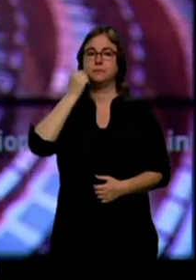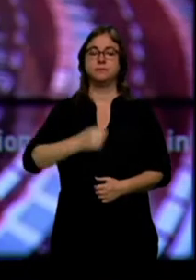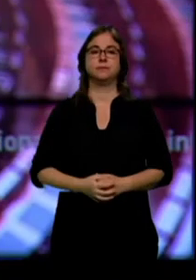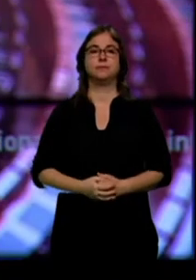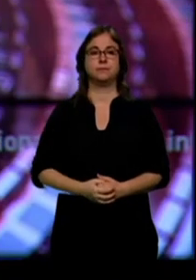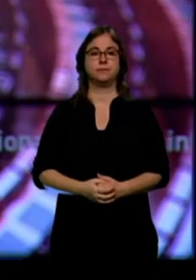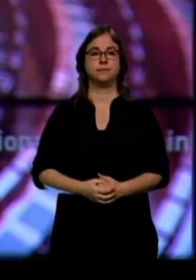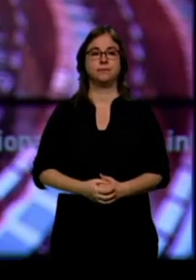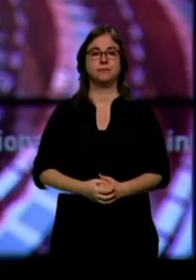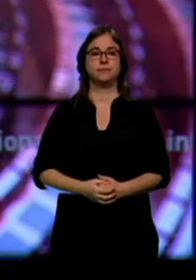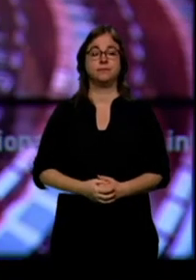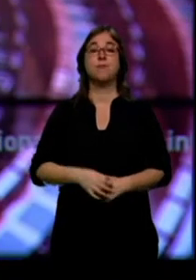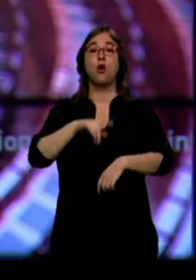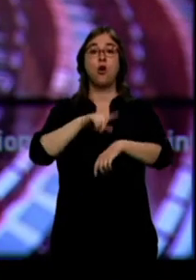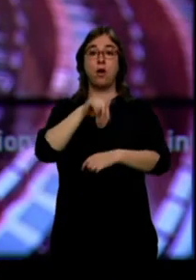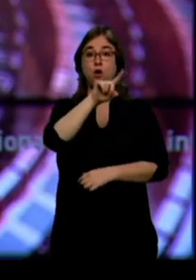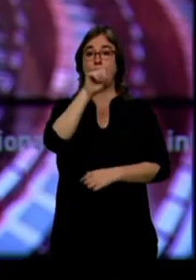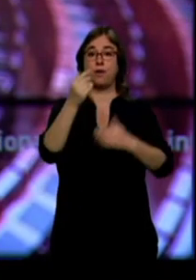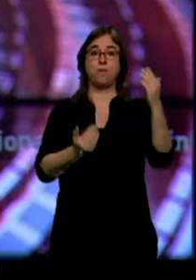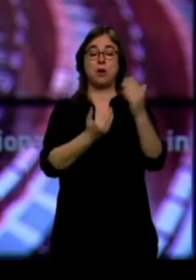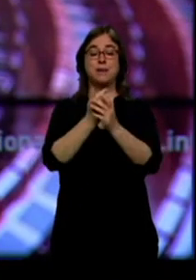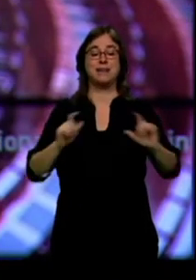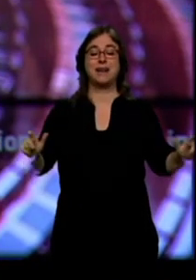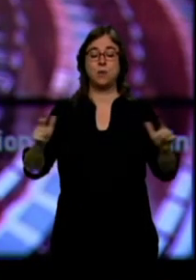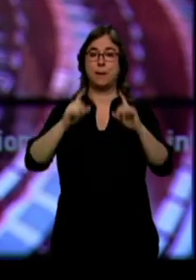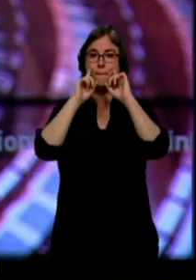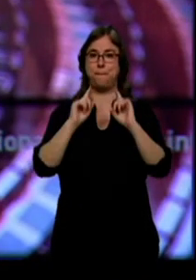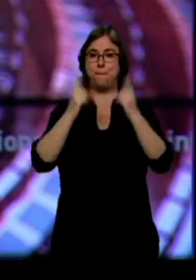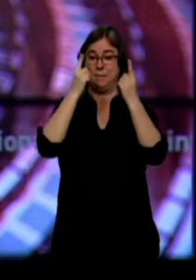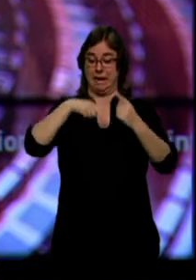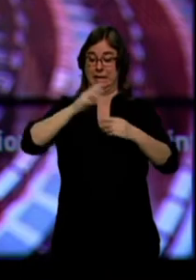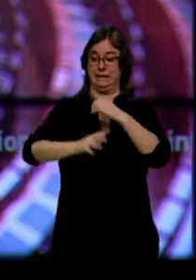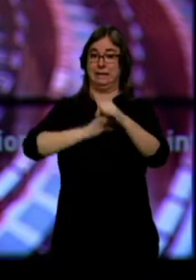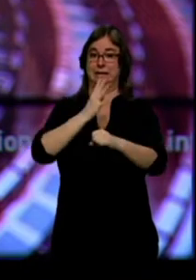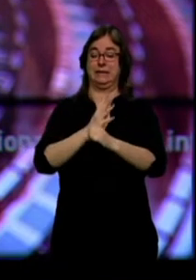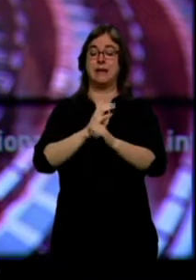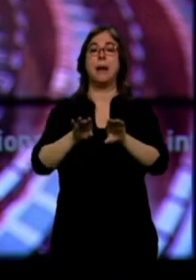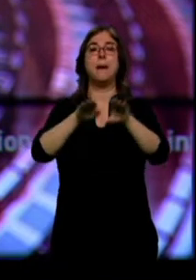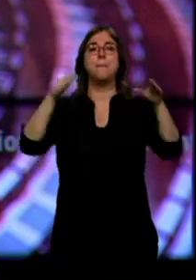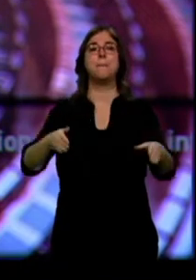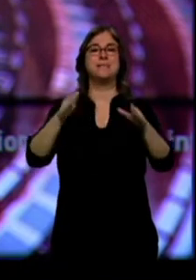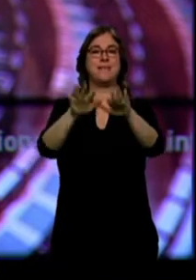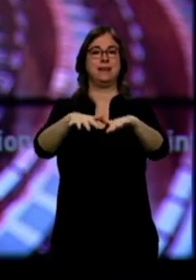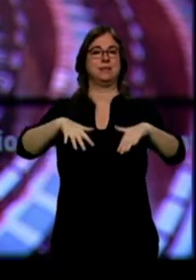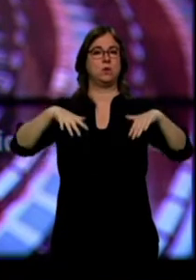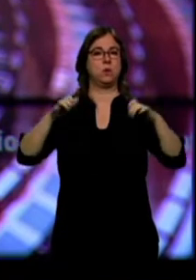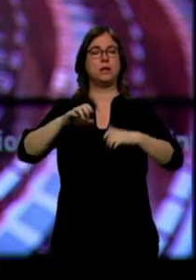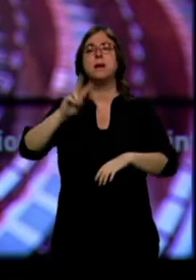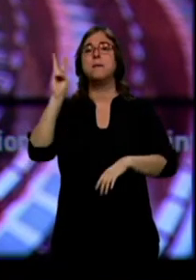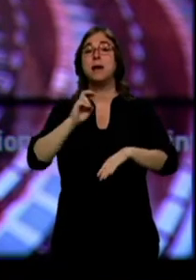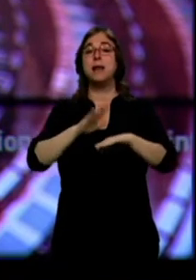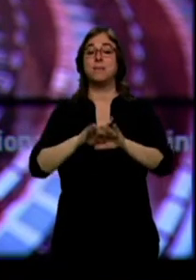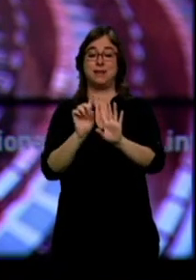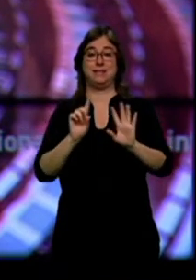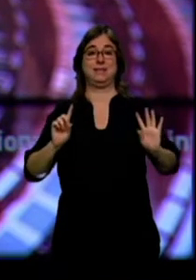A las 11 de la mañana se reúne por primera vez esta legislatura la Mesa de las Cortes. Servirá para que sus seis miembros, el